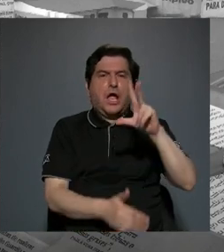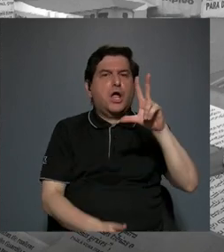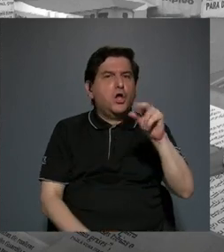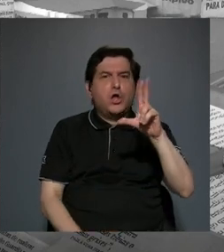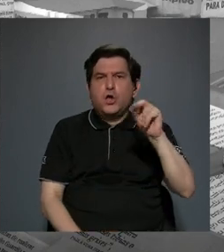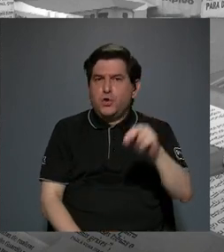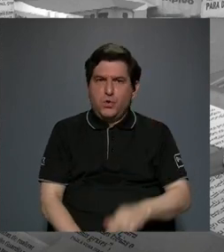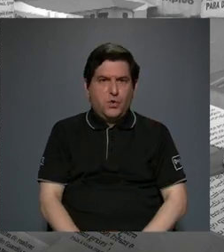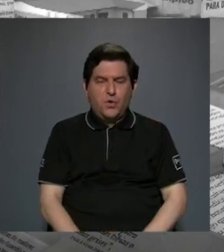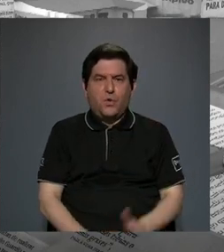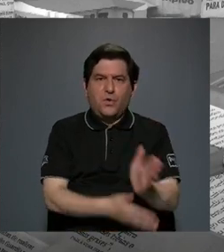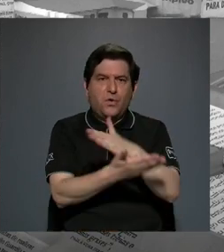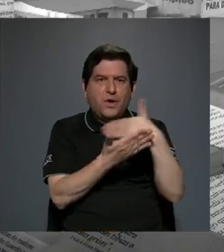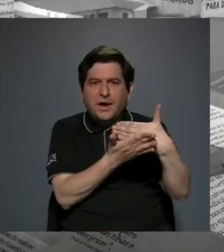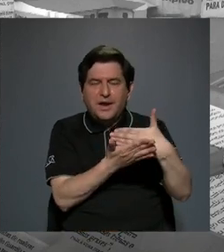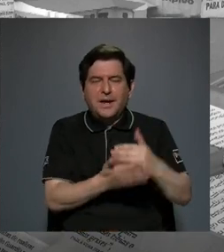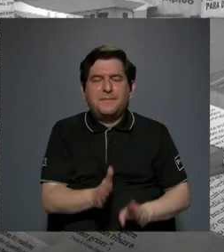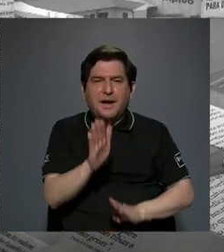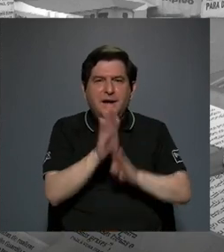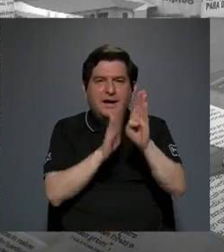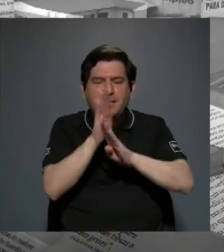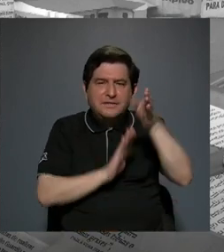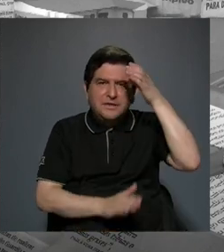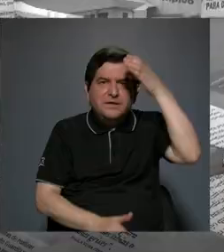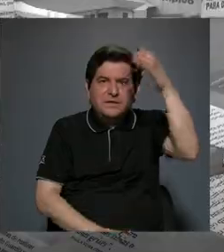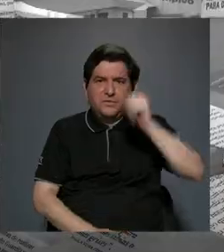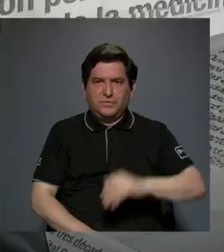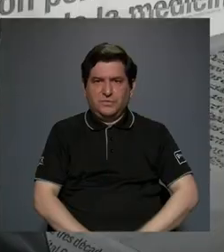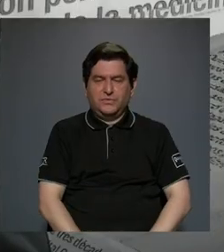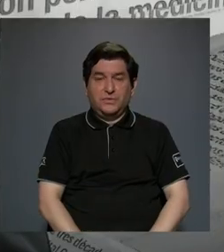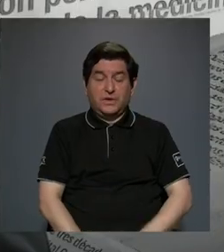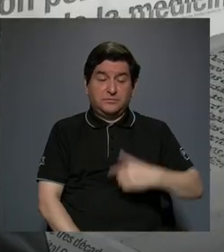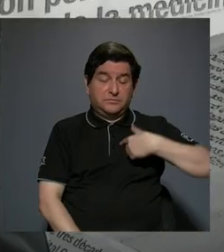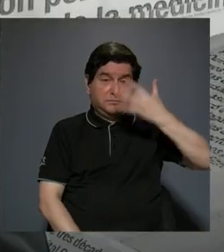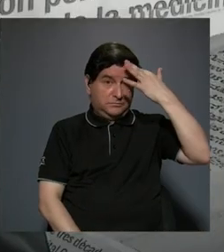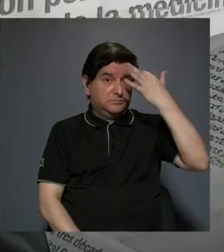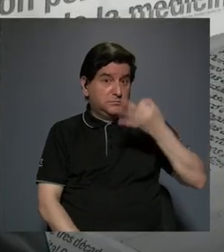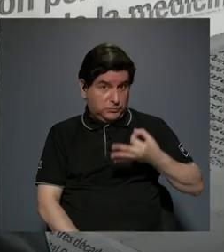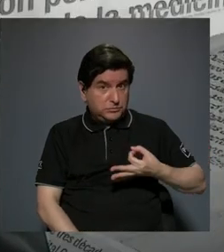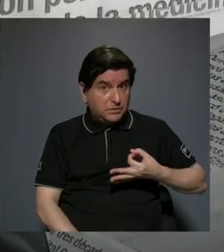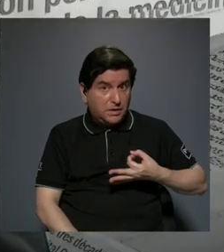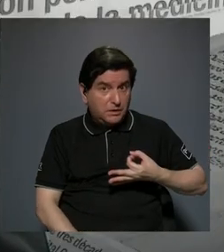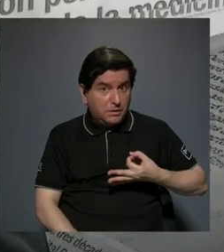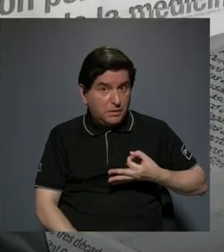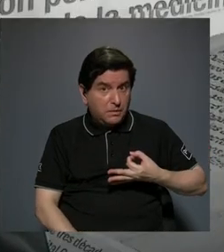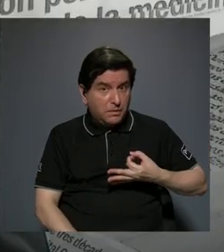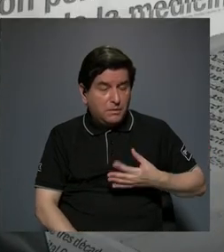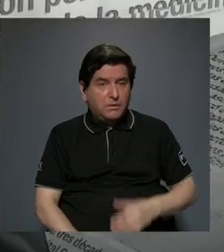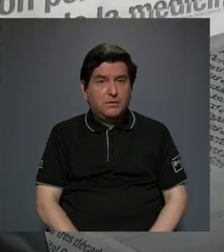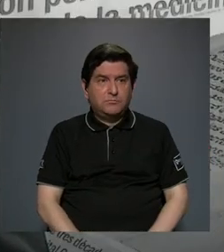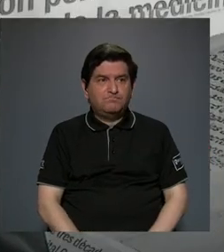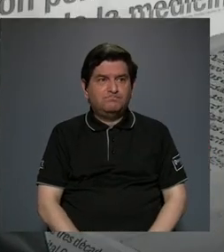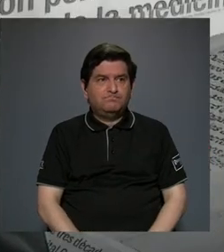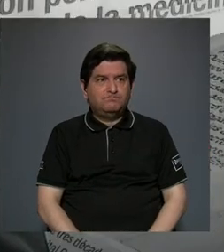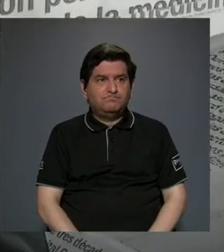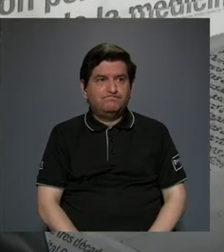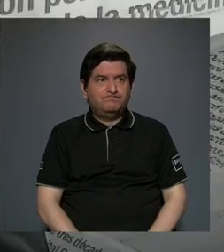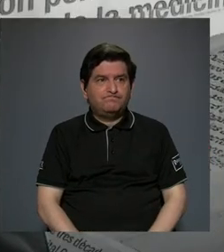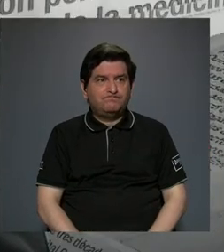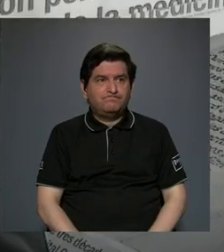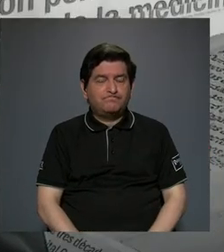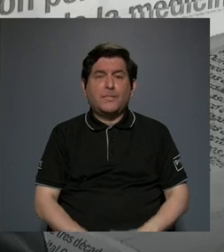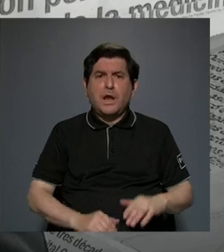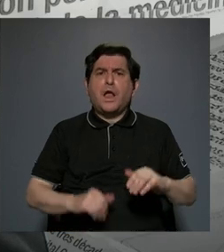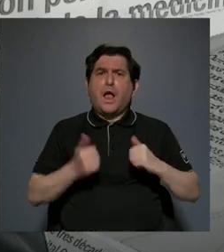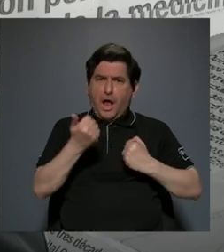no tanto en lo en el desarrollo cultural? yo creo que no hemos dejado de tener